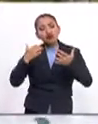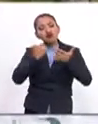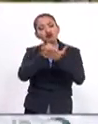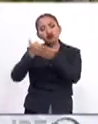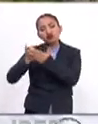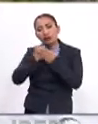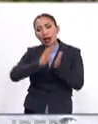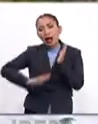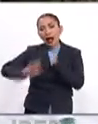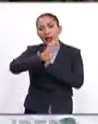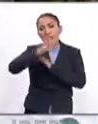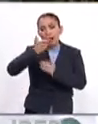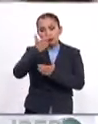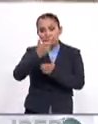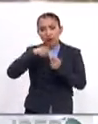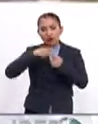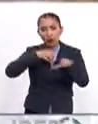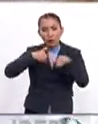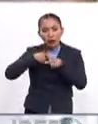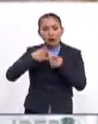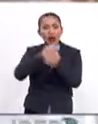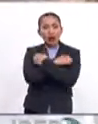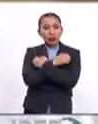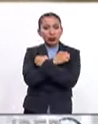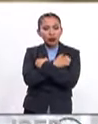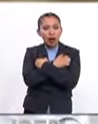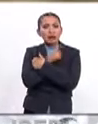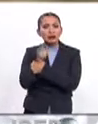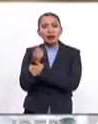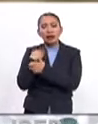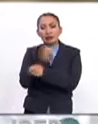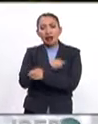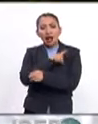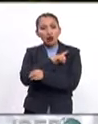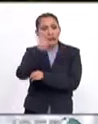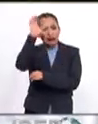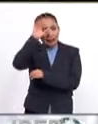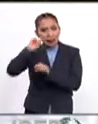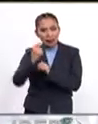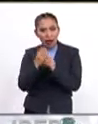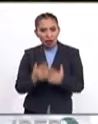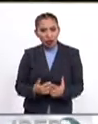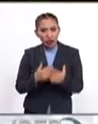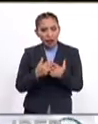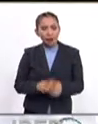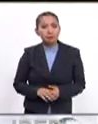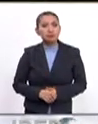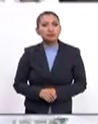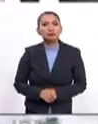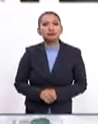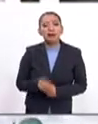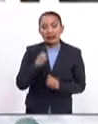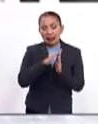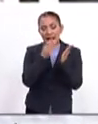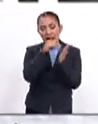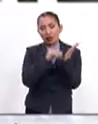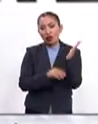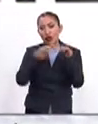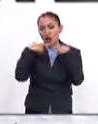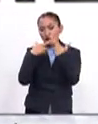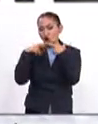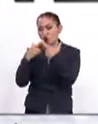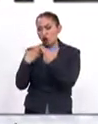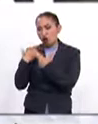cooperación en los ámbitos de la economía, el comercio, la educación, la sanidad, la ciencia y la tecnología. En el libro Las cumbres